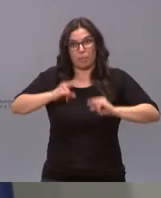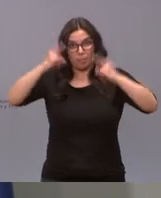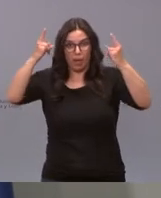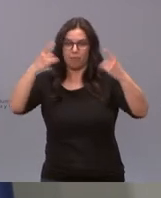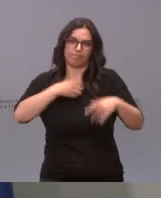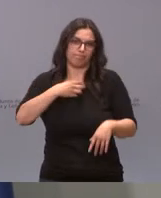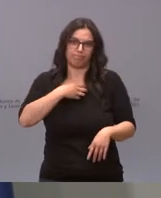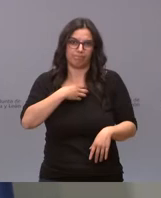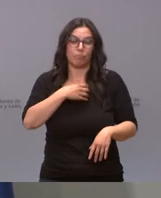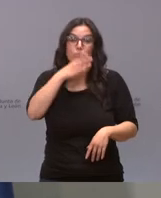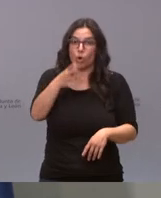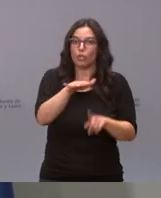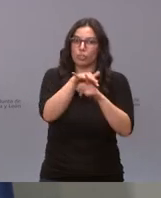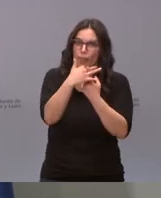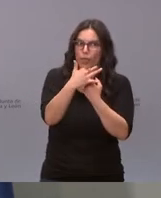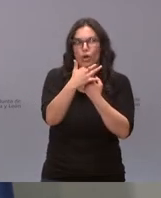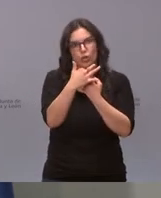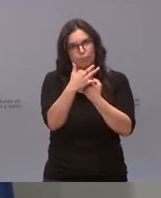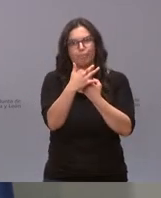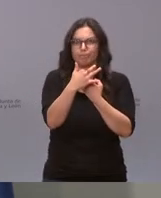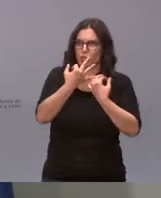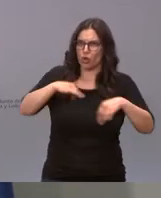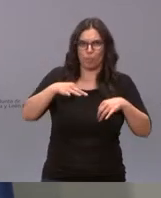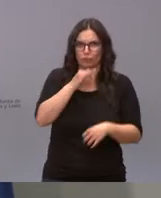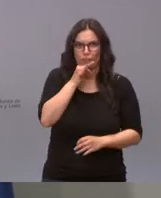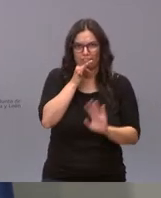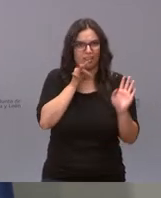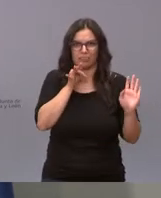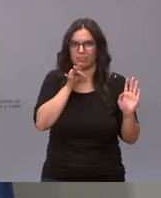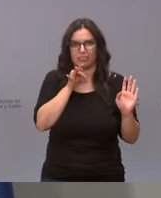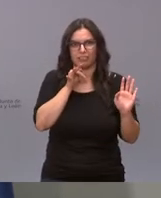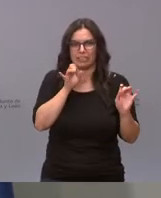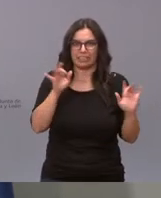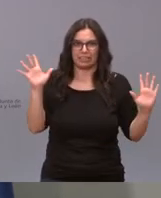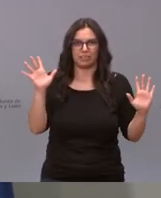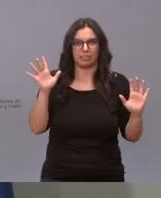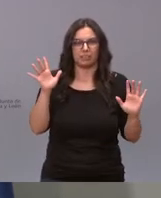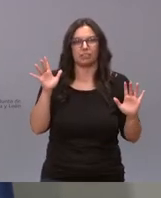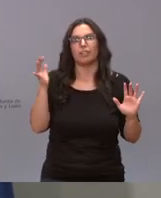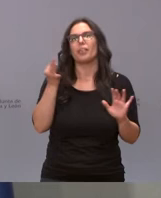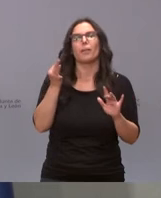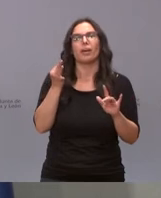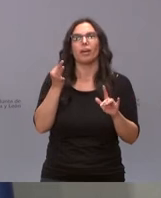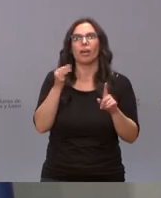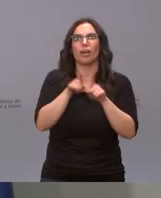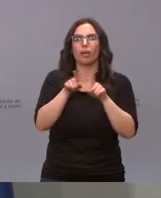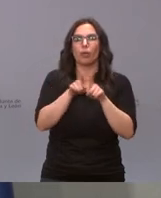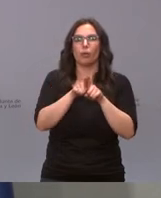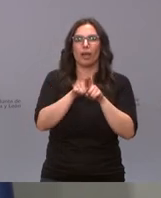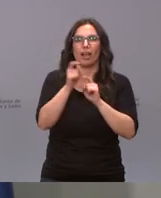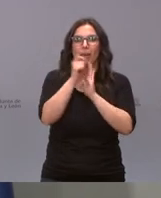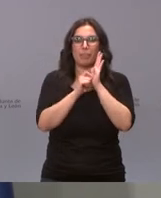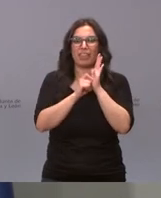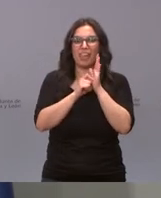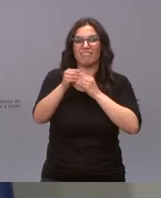que insisto todavía no está en la normalidad ni mucho menos entonces no deberíamos acumular muchísimas más medidas de